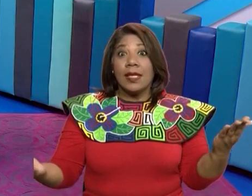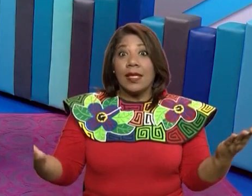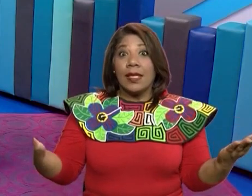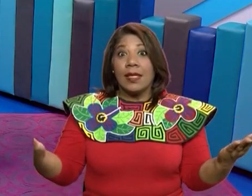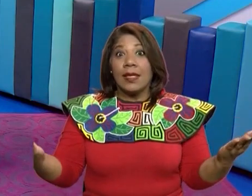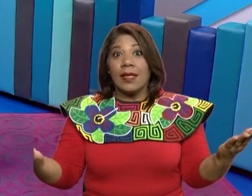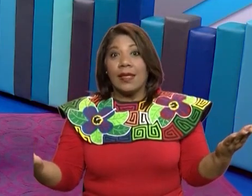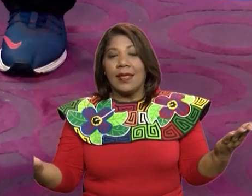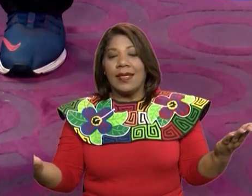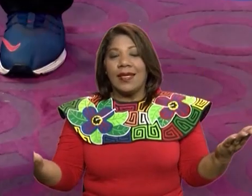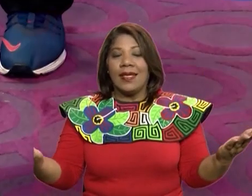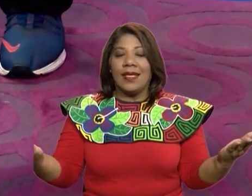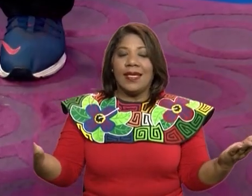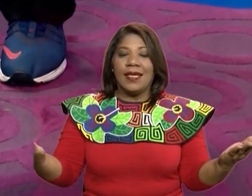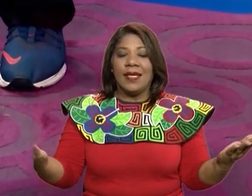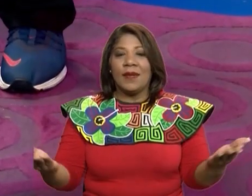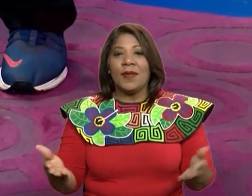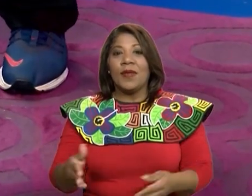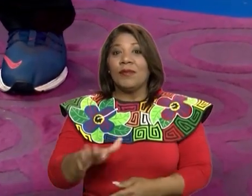ahora con la punta hacia arriba.